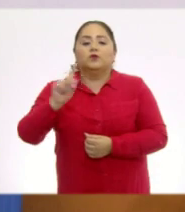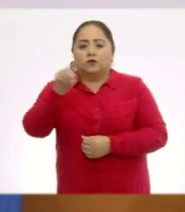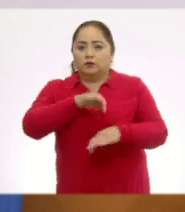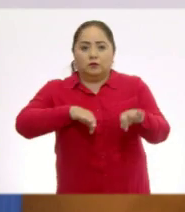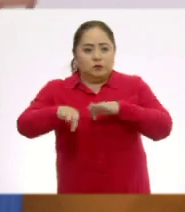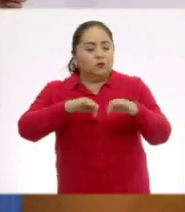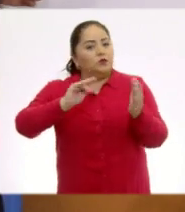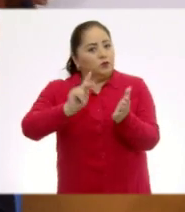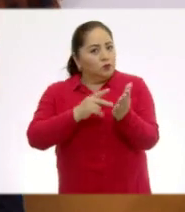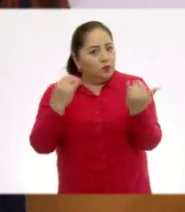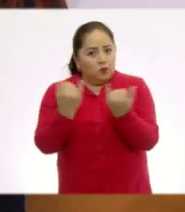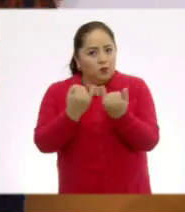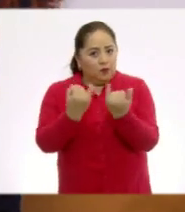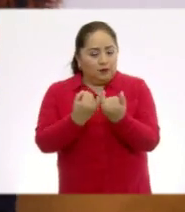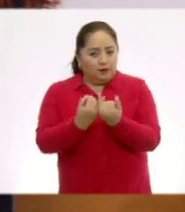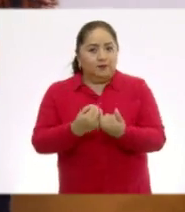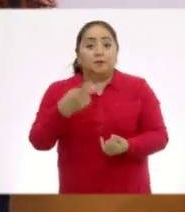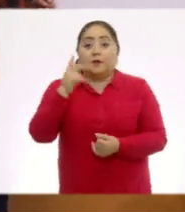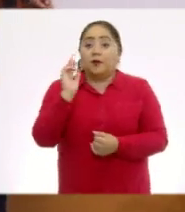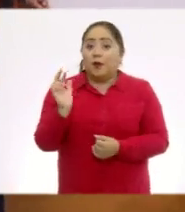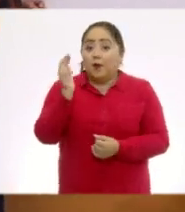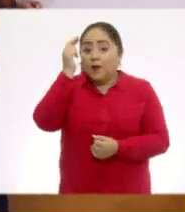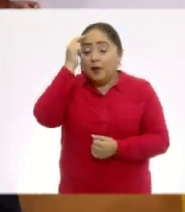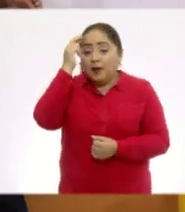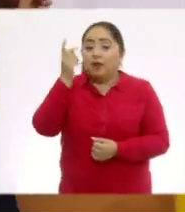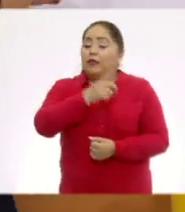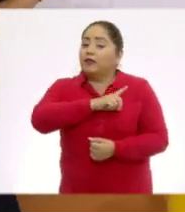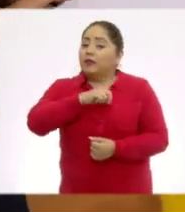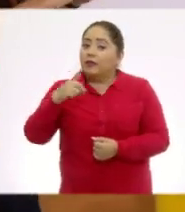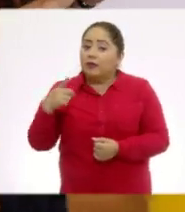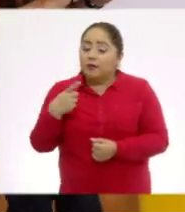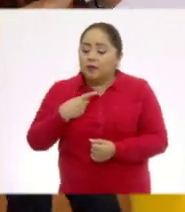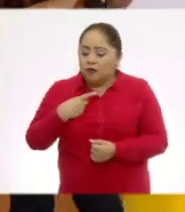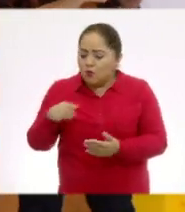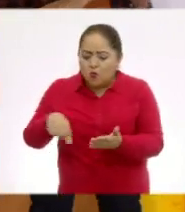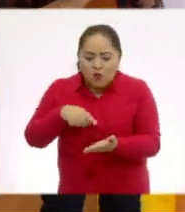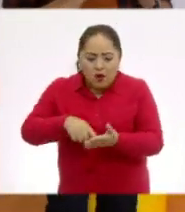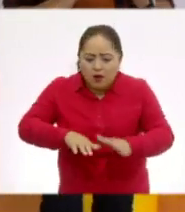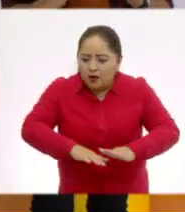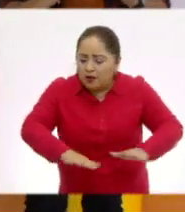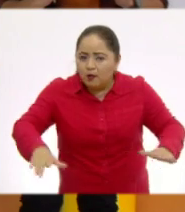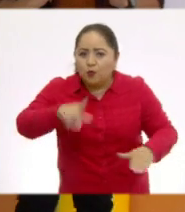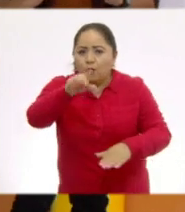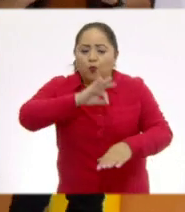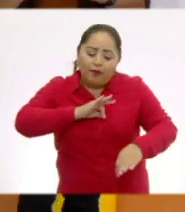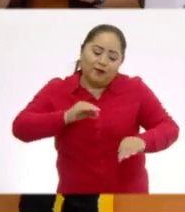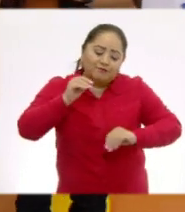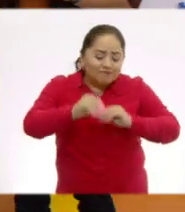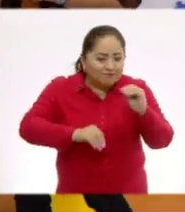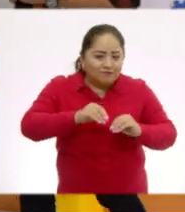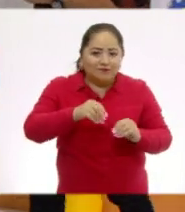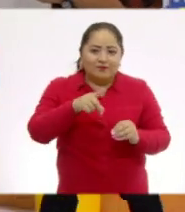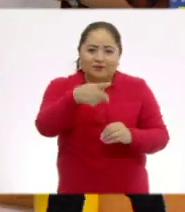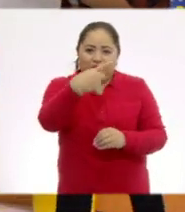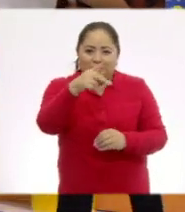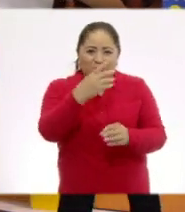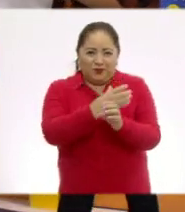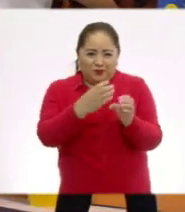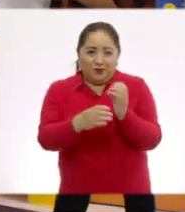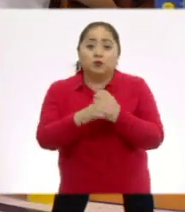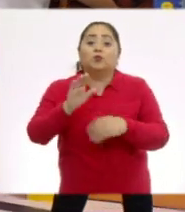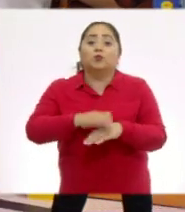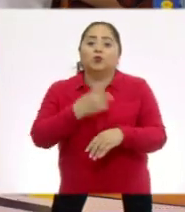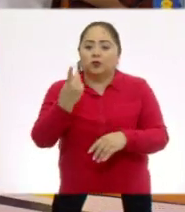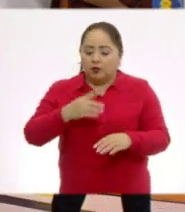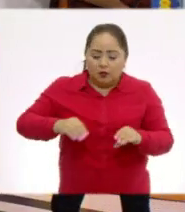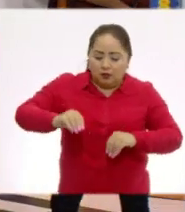trabajar nuevamente con su tangram. Recuerda que debes de tener un lugar donde puedas trabajar con tus piezas porque